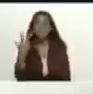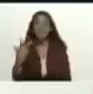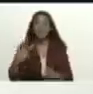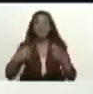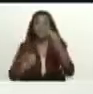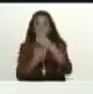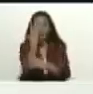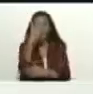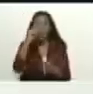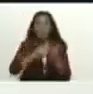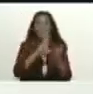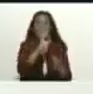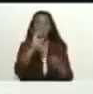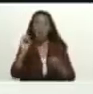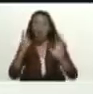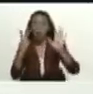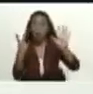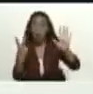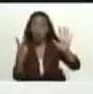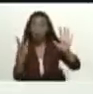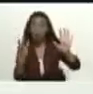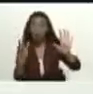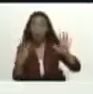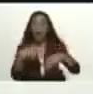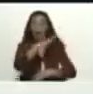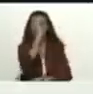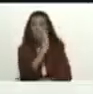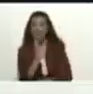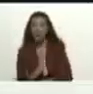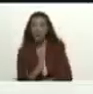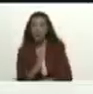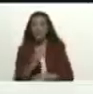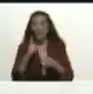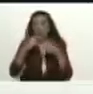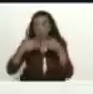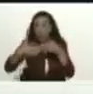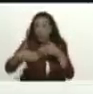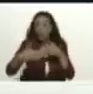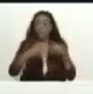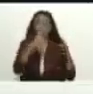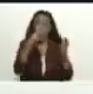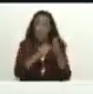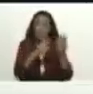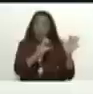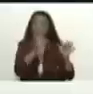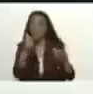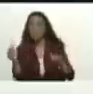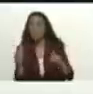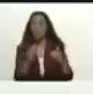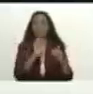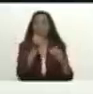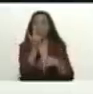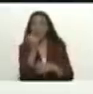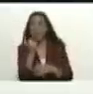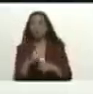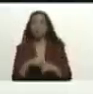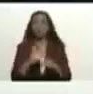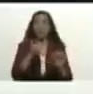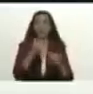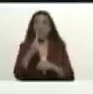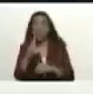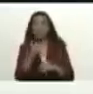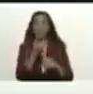2008 en Brasilia todos esos años 2008 2009 2010 2012 2013